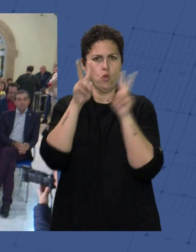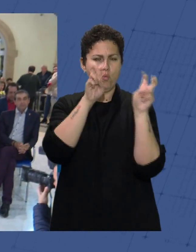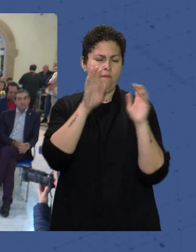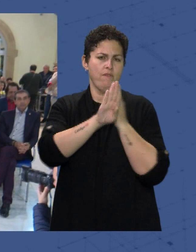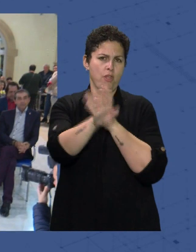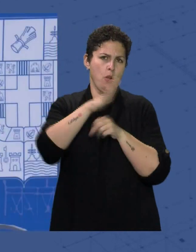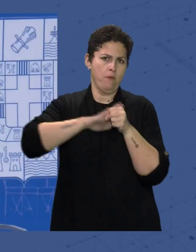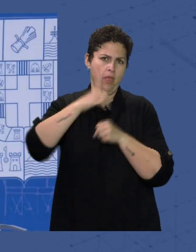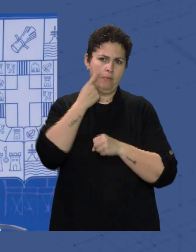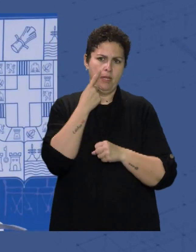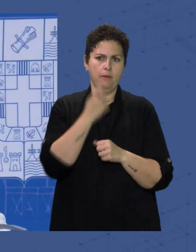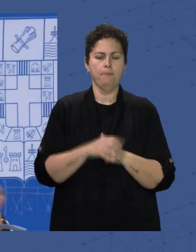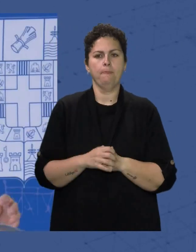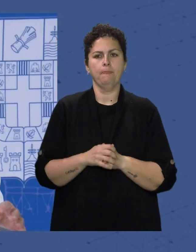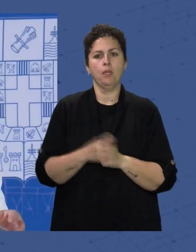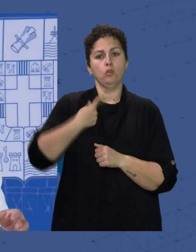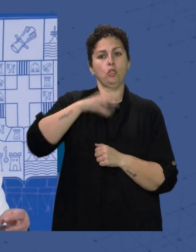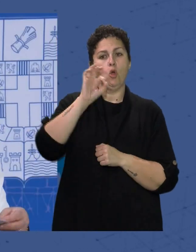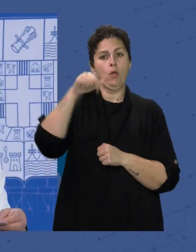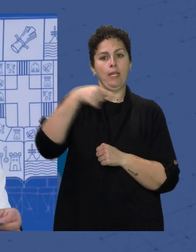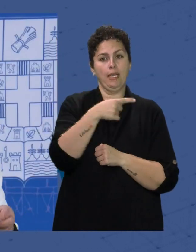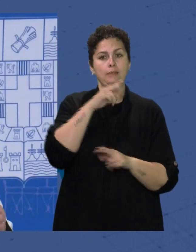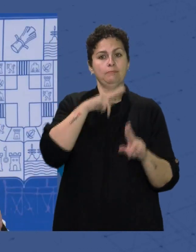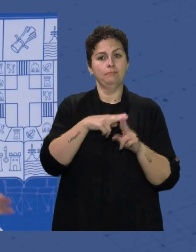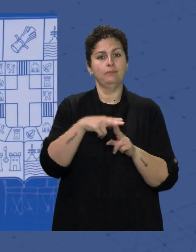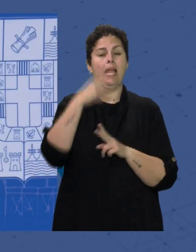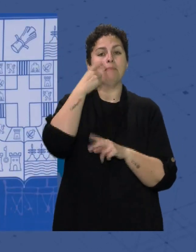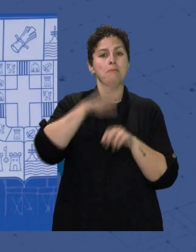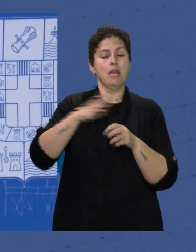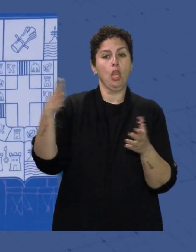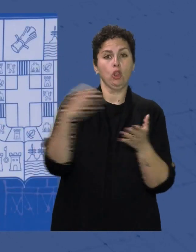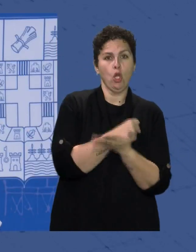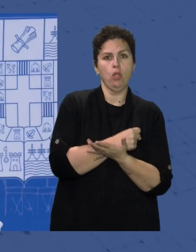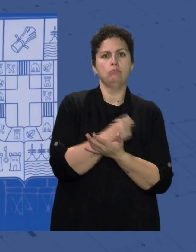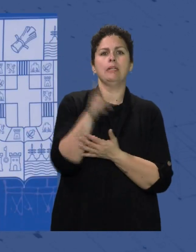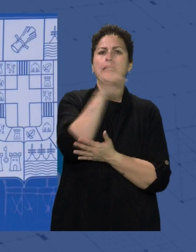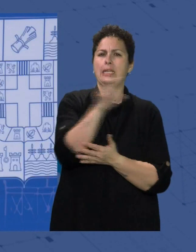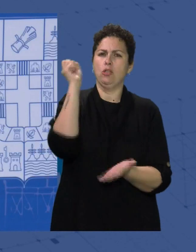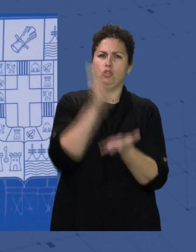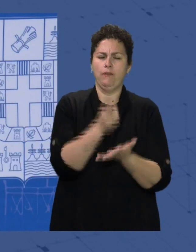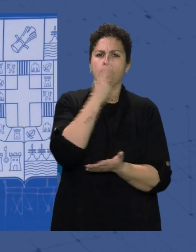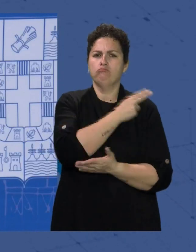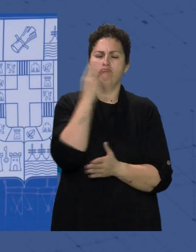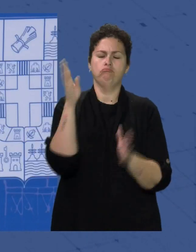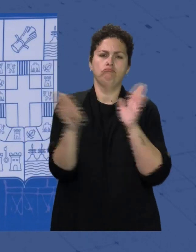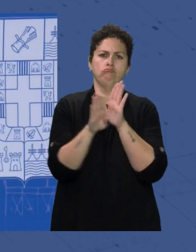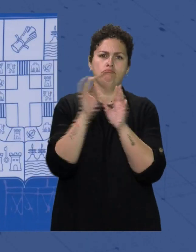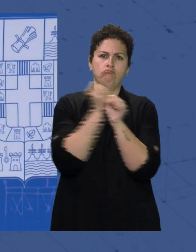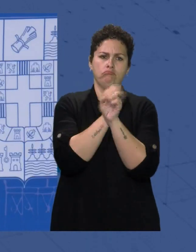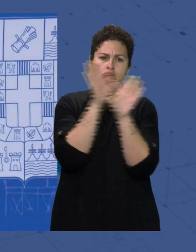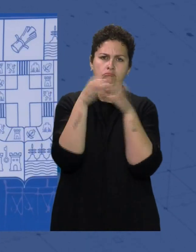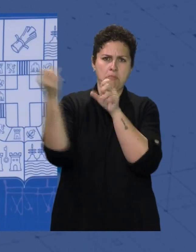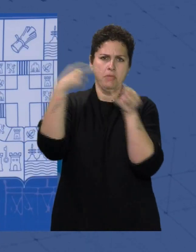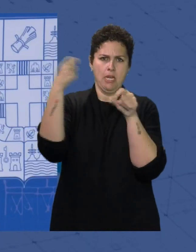la provincia de Almería Nuestra ONG Almería para Todos Reitera su compromiso De seguir trabajando Con nuestro colectivo Migrante